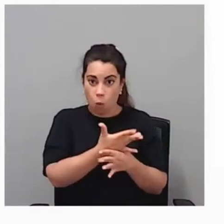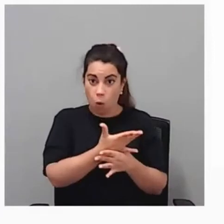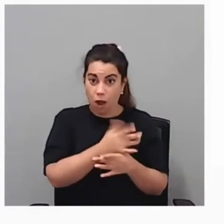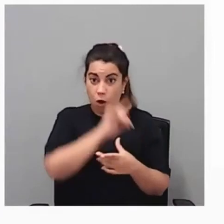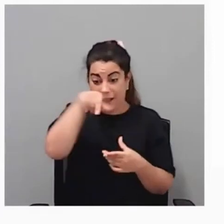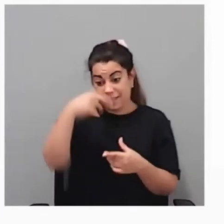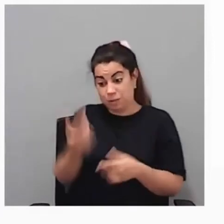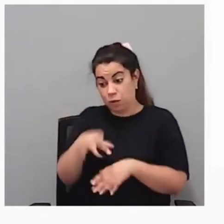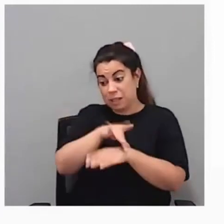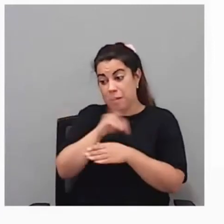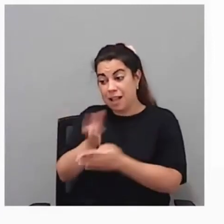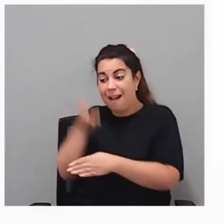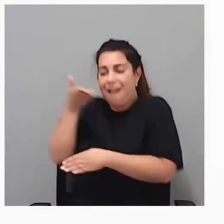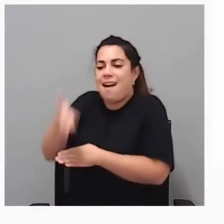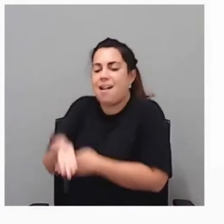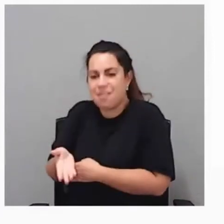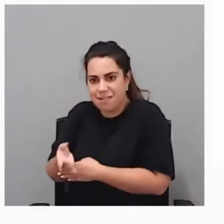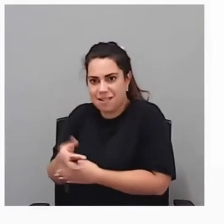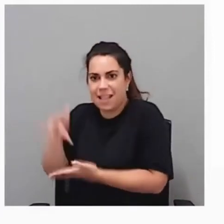entienden de otra manera.